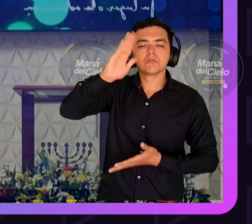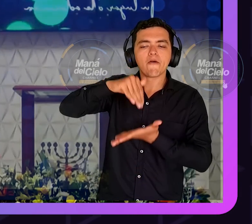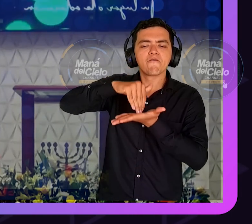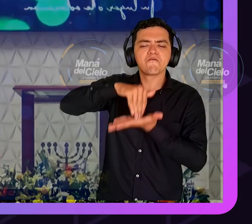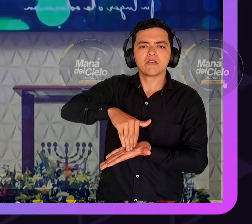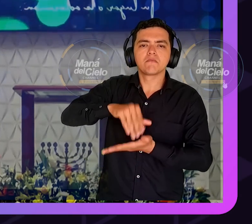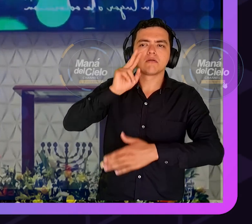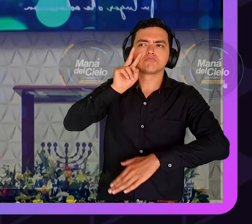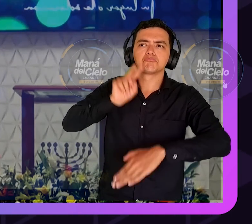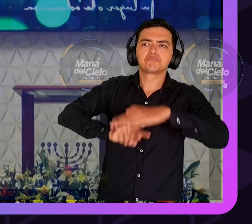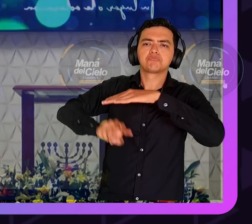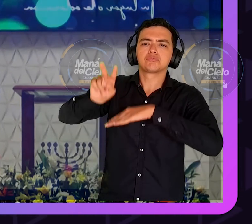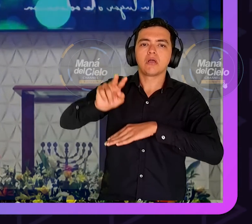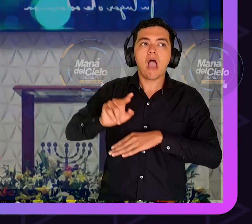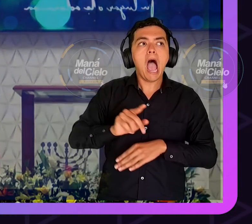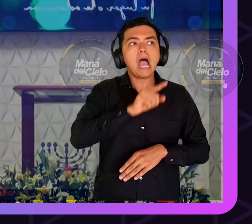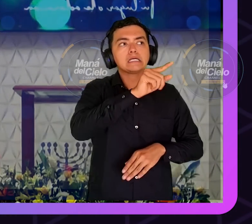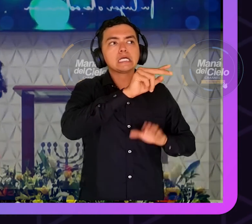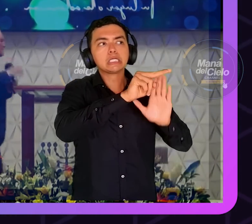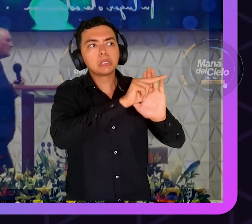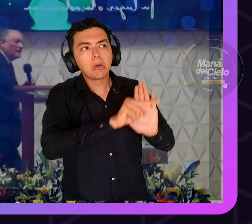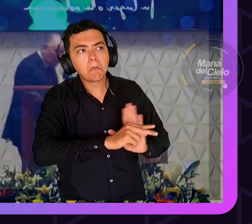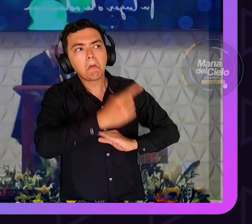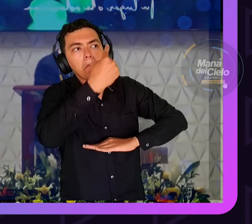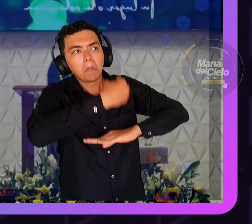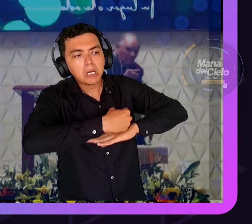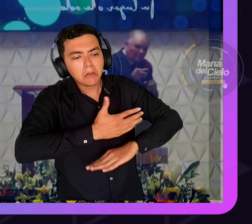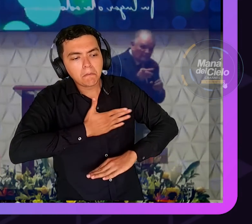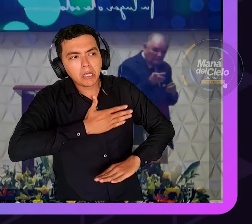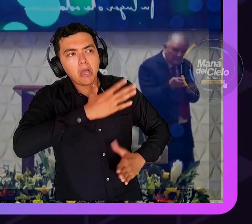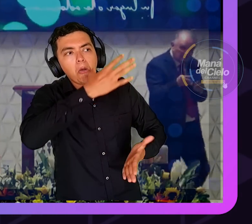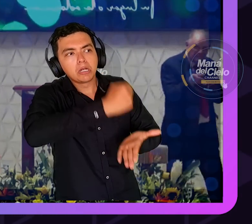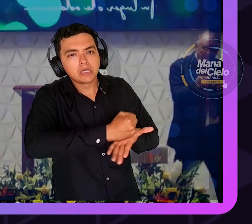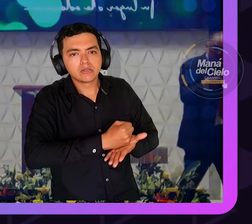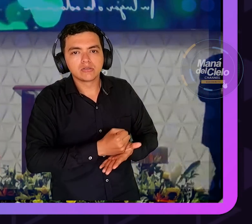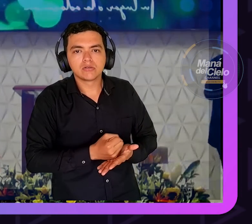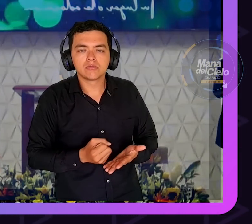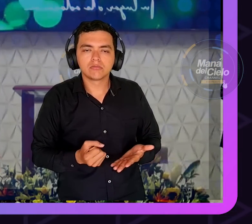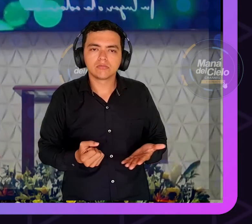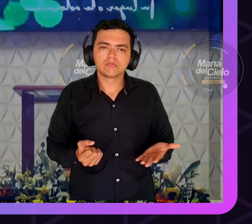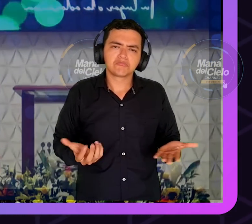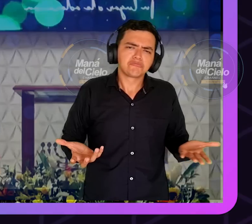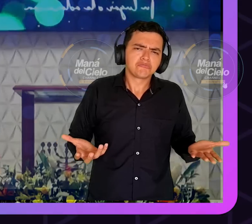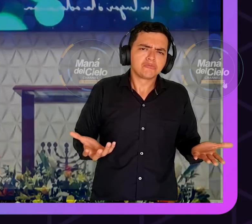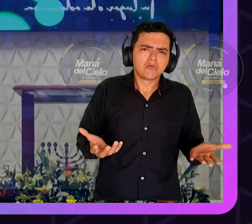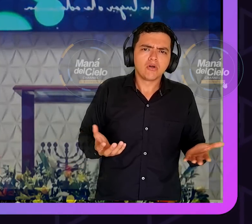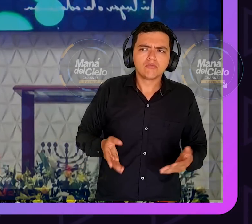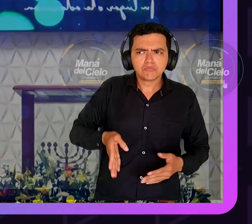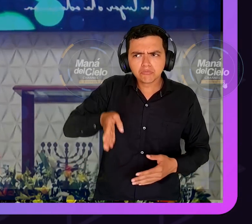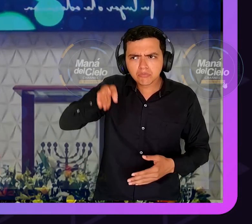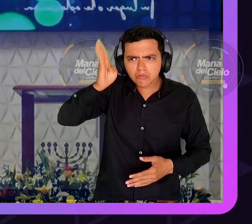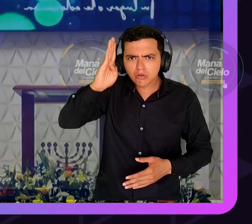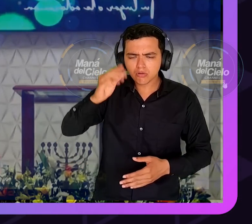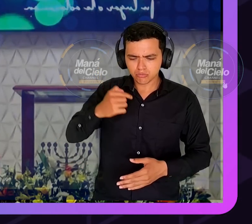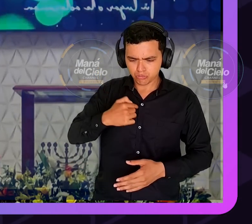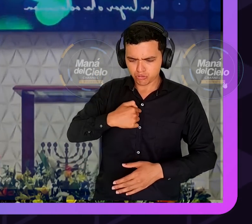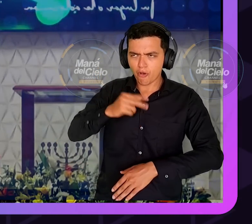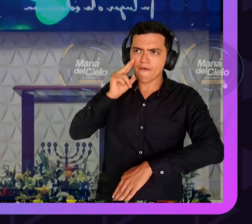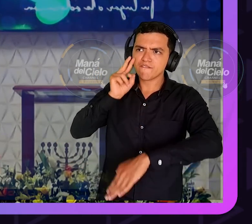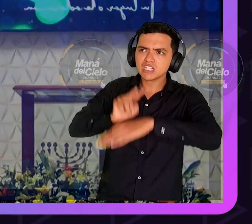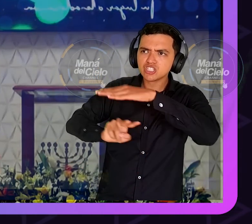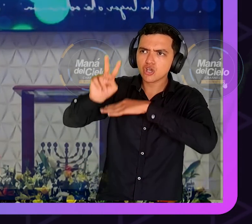que tenías voy a hacer un proyecto de vida y la vida es tuya entonces arrepiéntete y conviértete